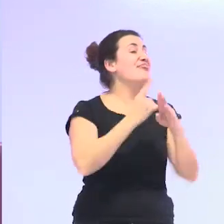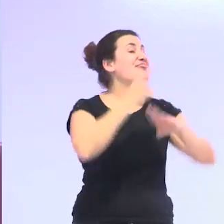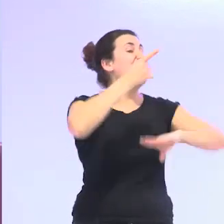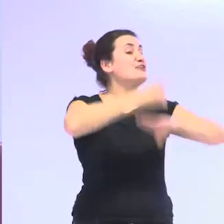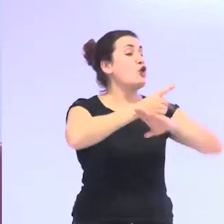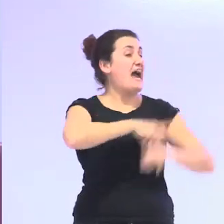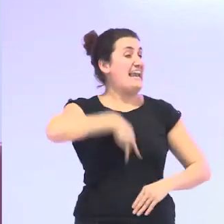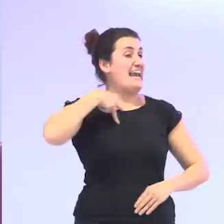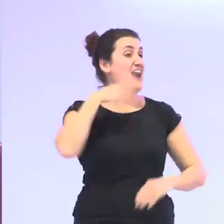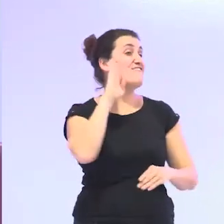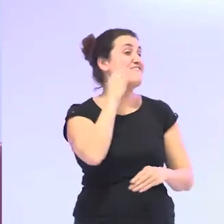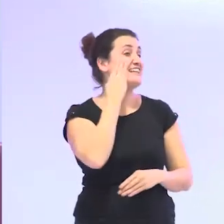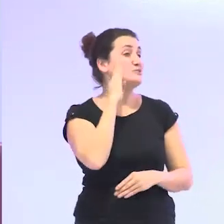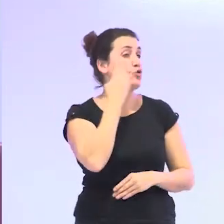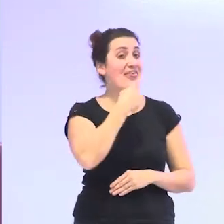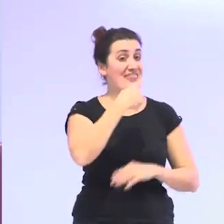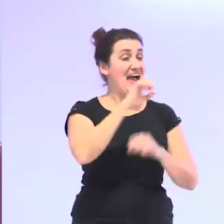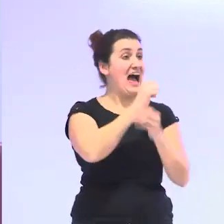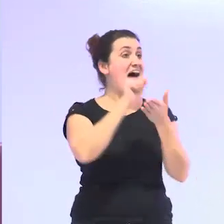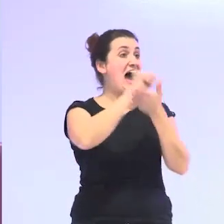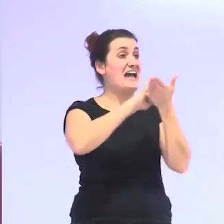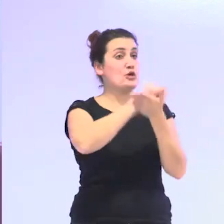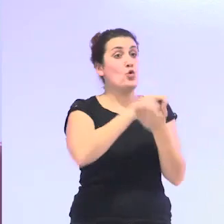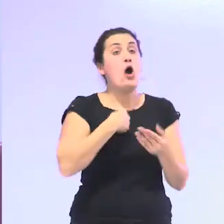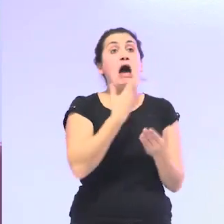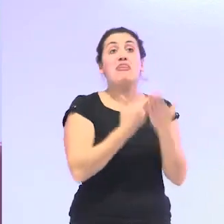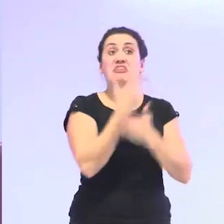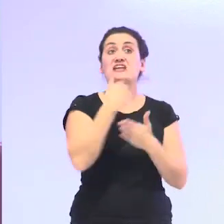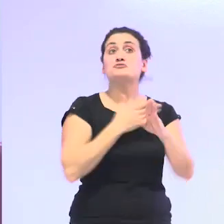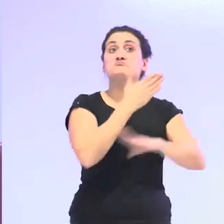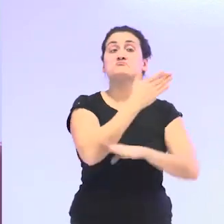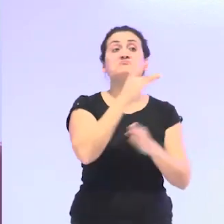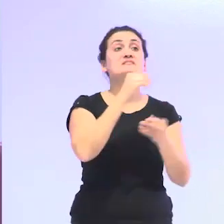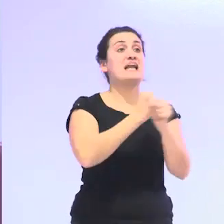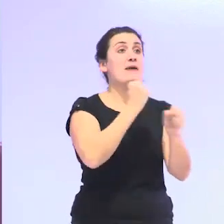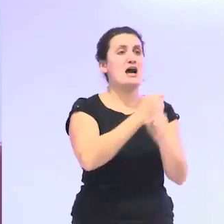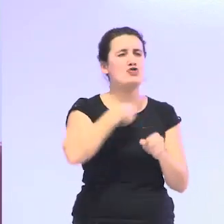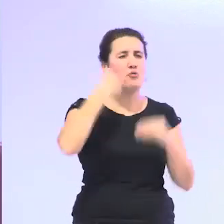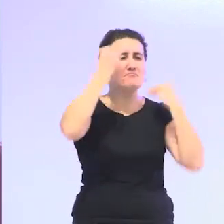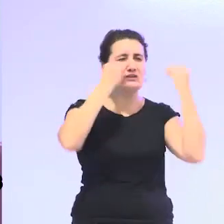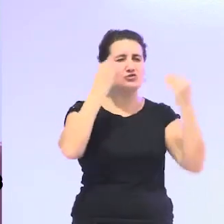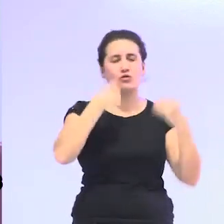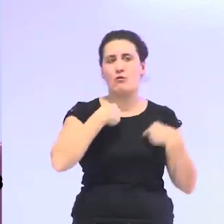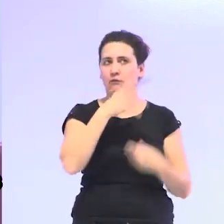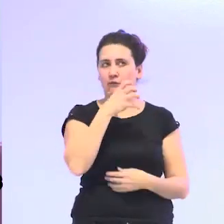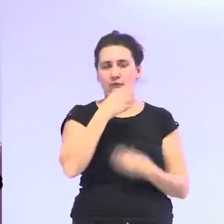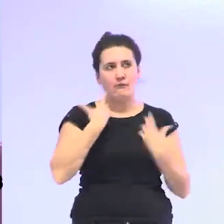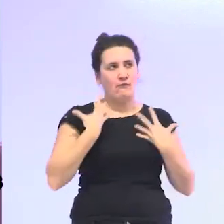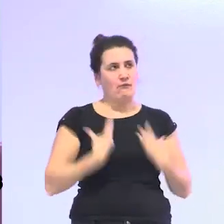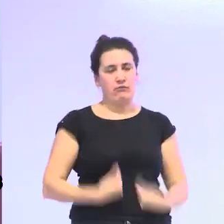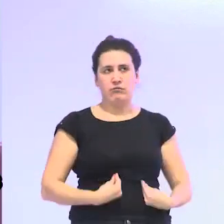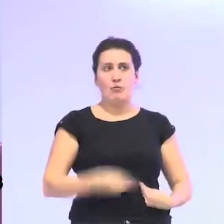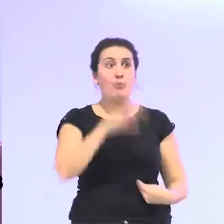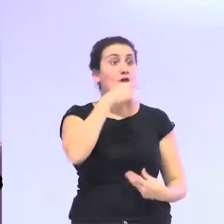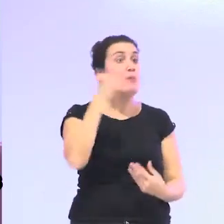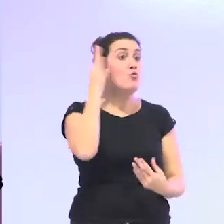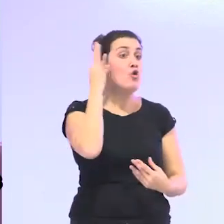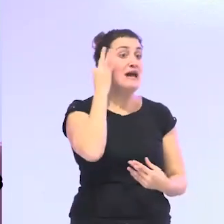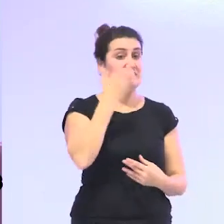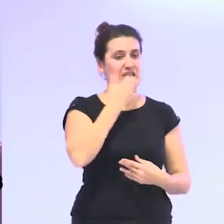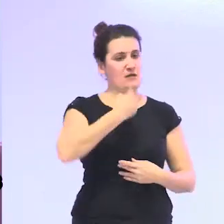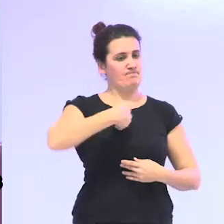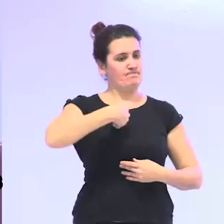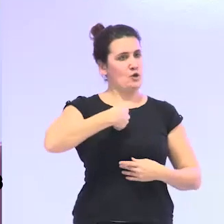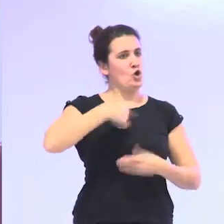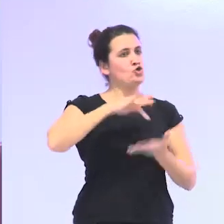en un artículo que hay días que voy a trabajar y pienso que soy un fraude porque a las mujeres cuando ocupamos puestos de